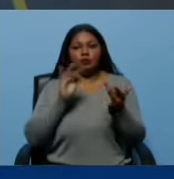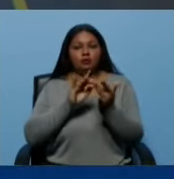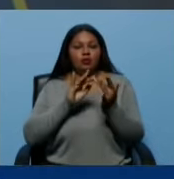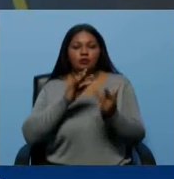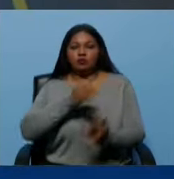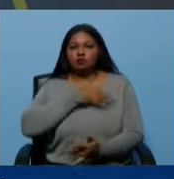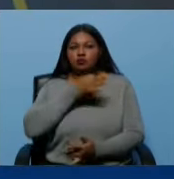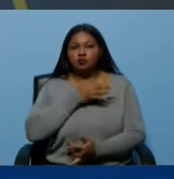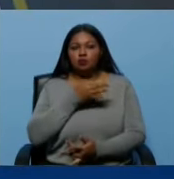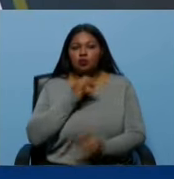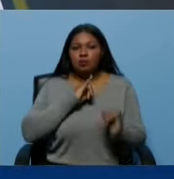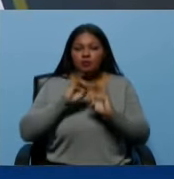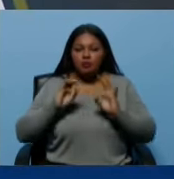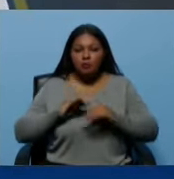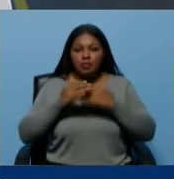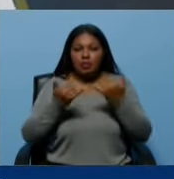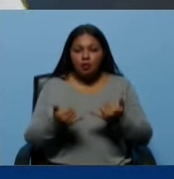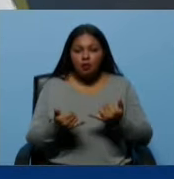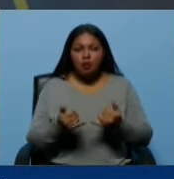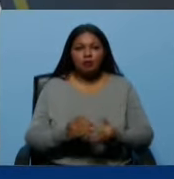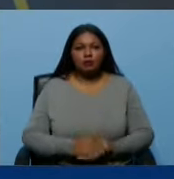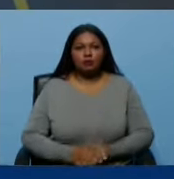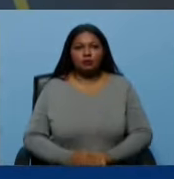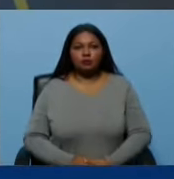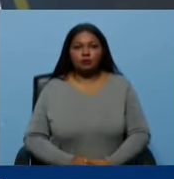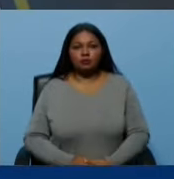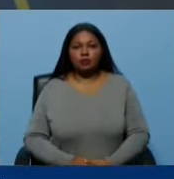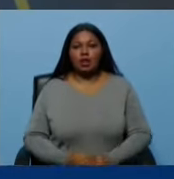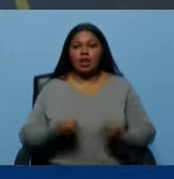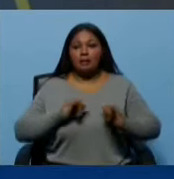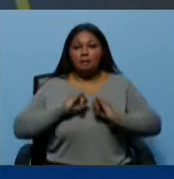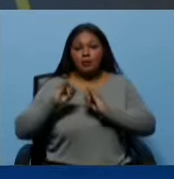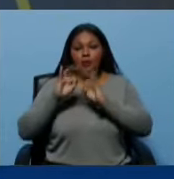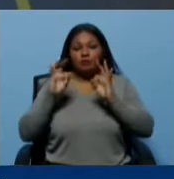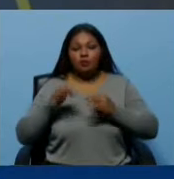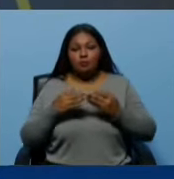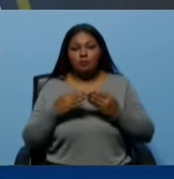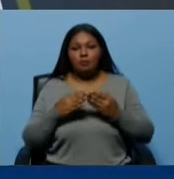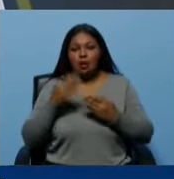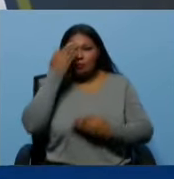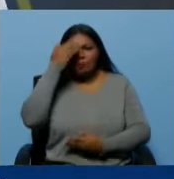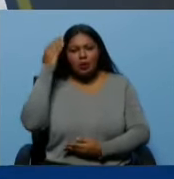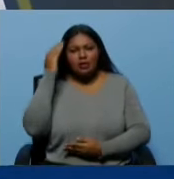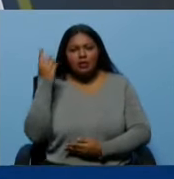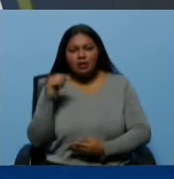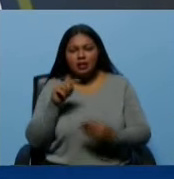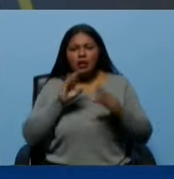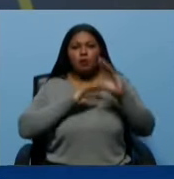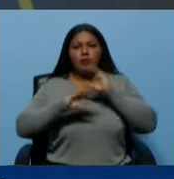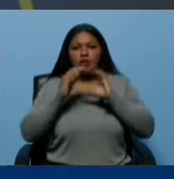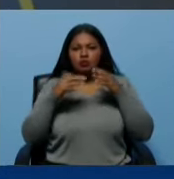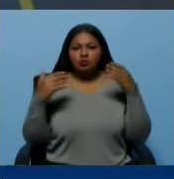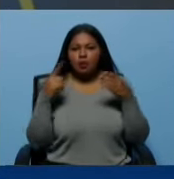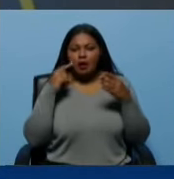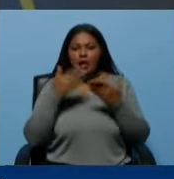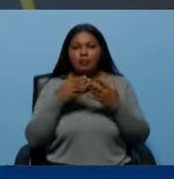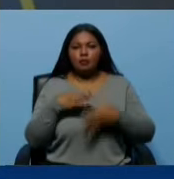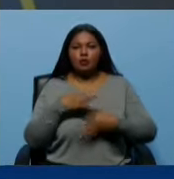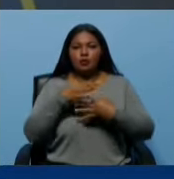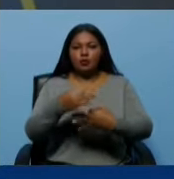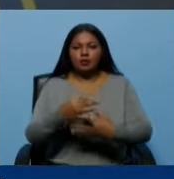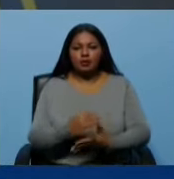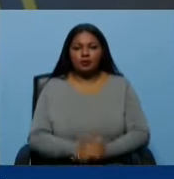también se están transformando. O están teniendo los mismos sesgos hipócritas que tenían los grandes medios de comunicación con sus intereses.